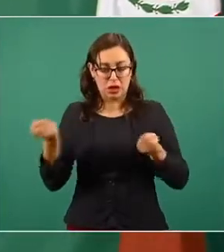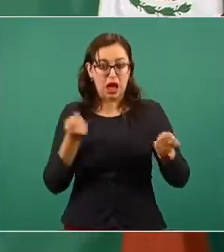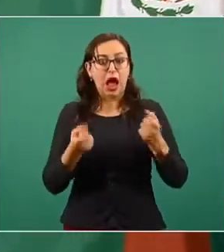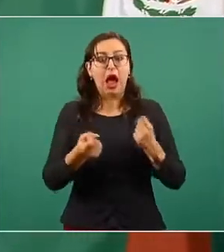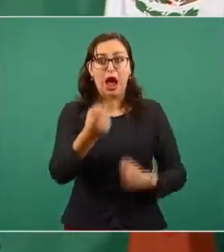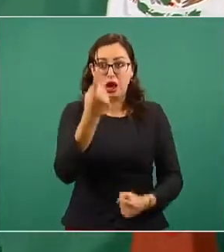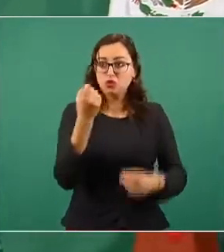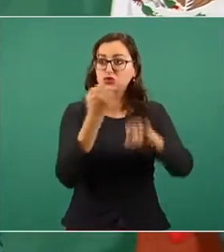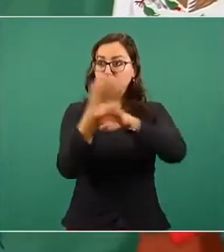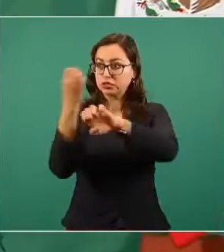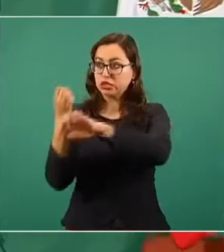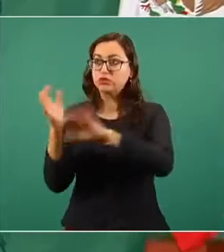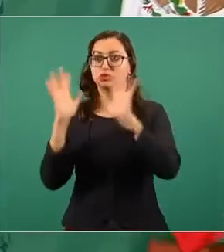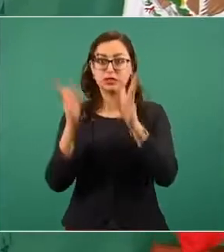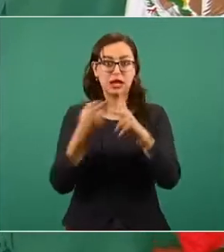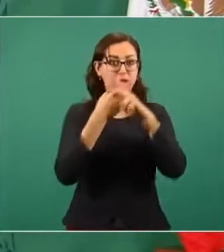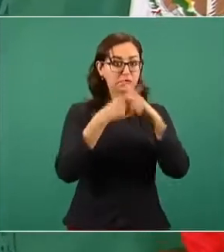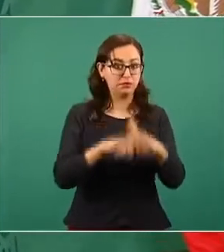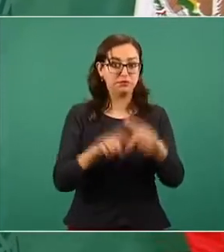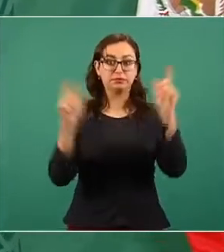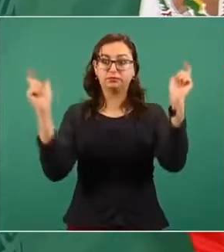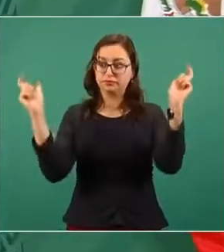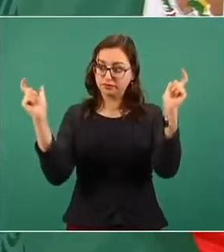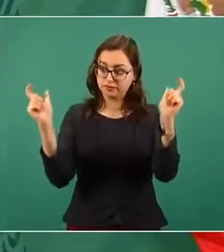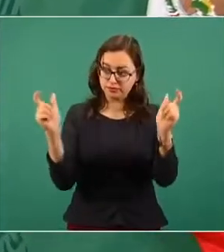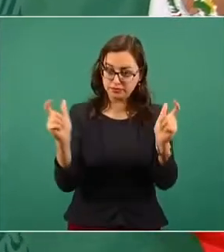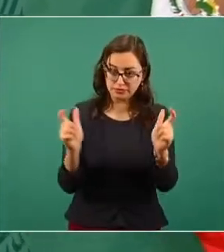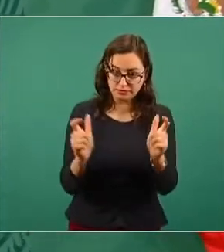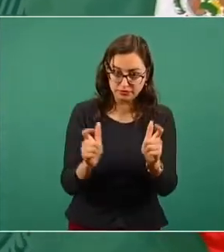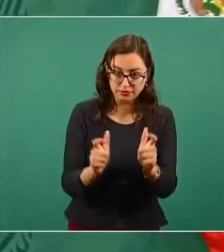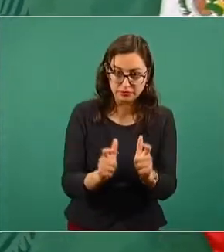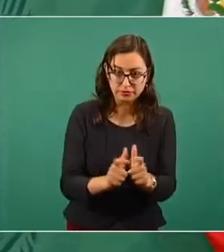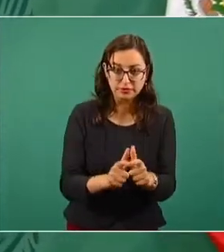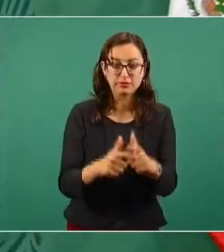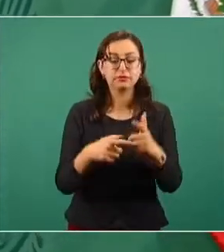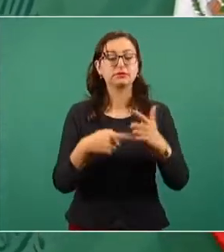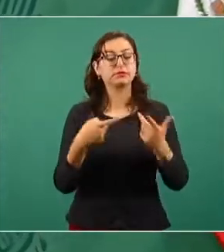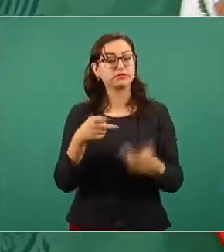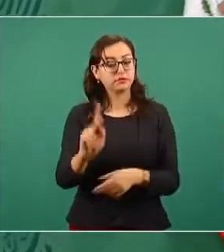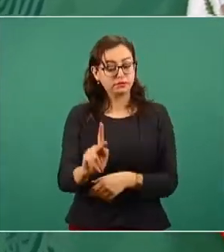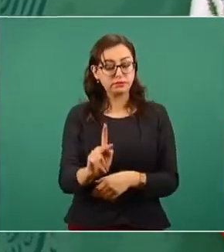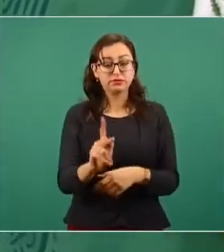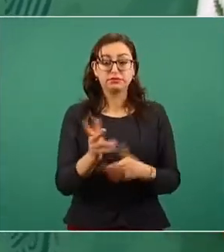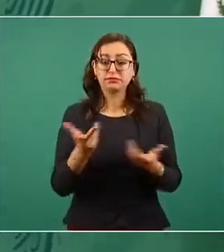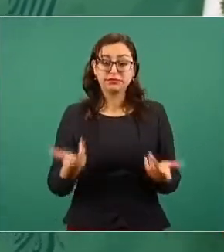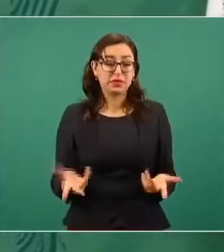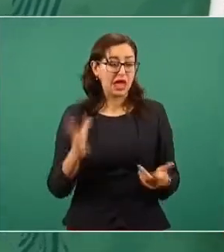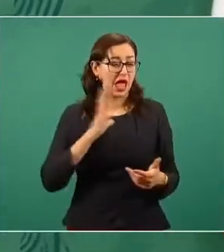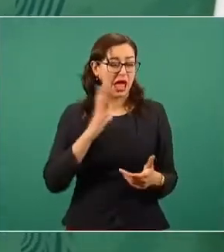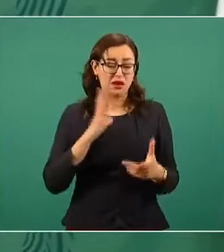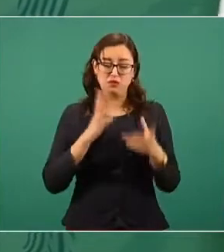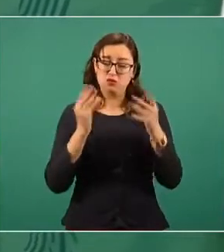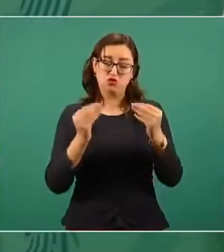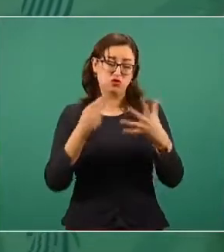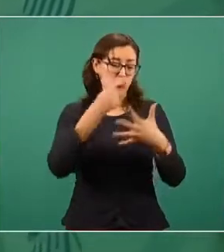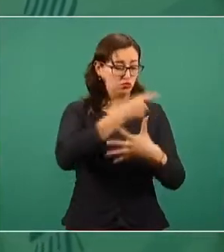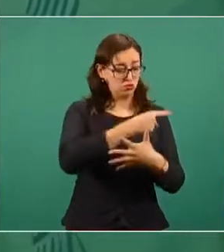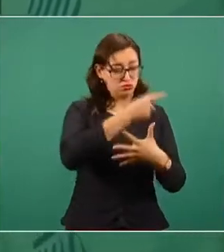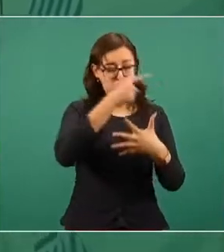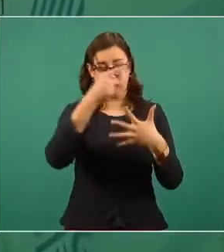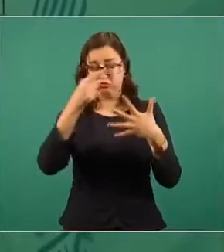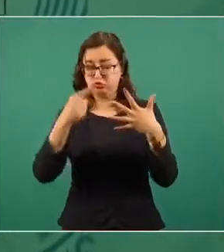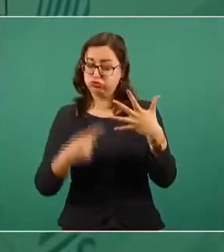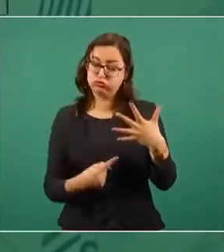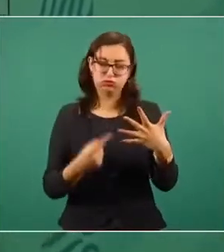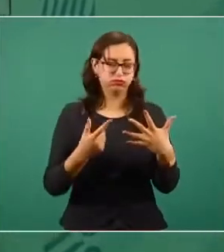lugares y a partir de que sea sostenida se puede marcar una tendencia, pero son muchos elementos. Pero